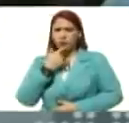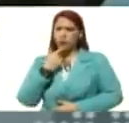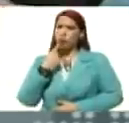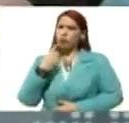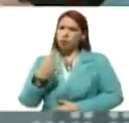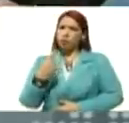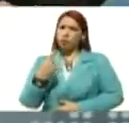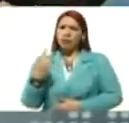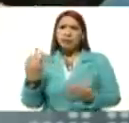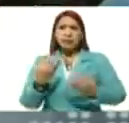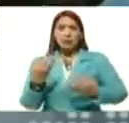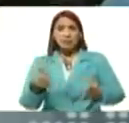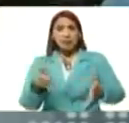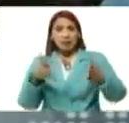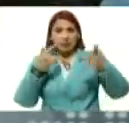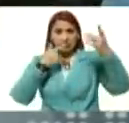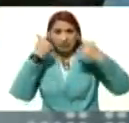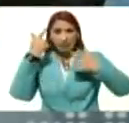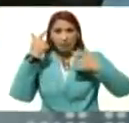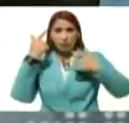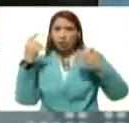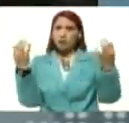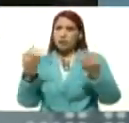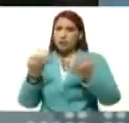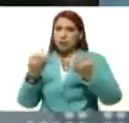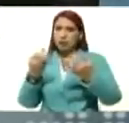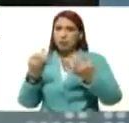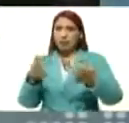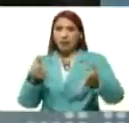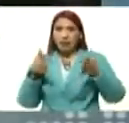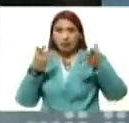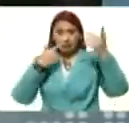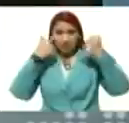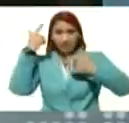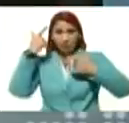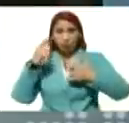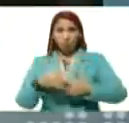siempre que gana el chavismo, siempre que gana el chavismo,